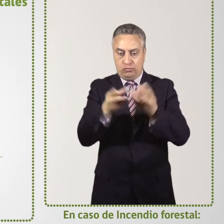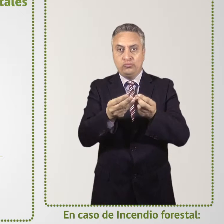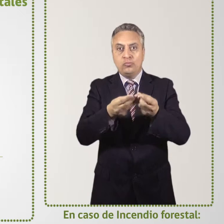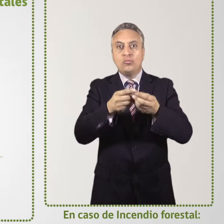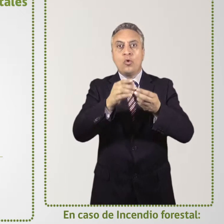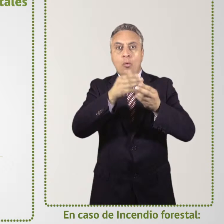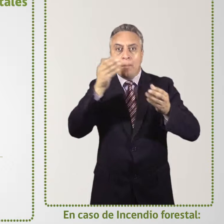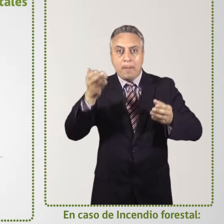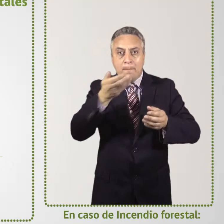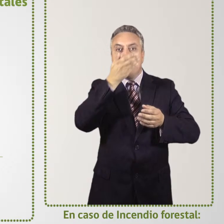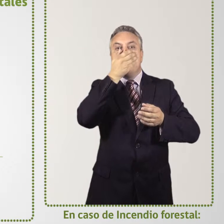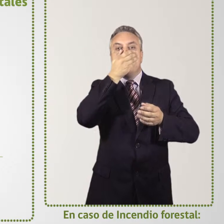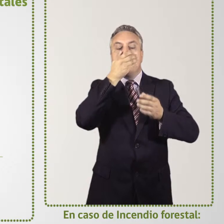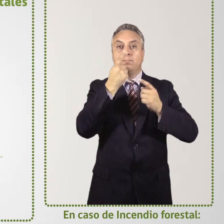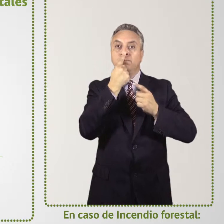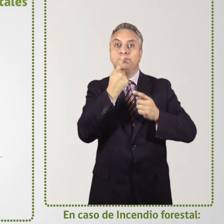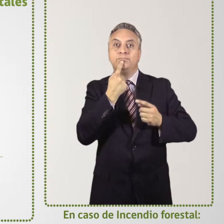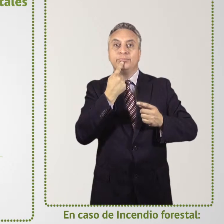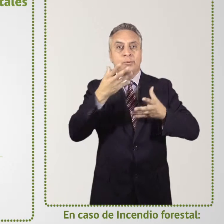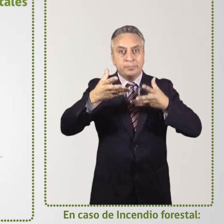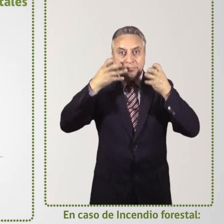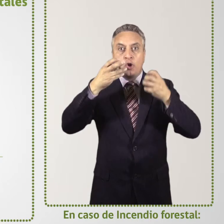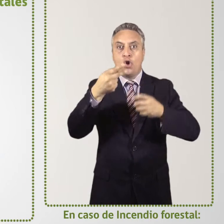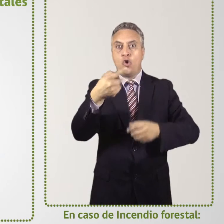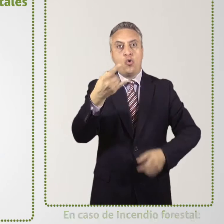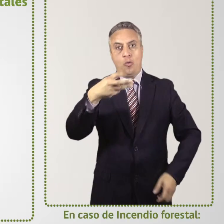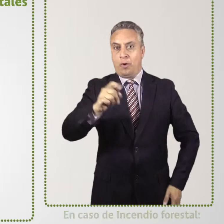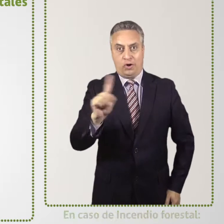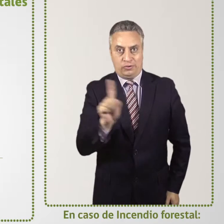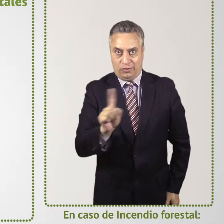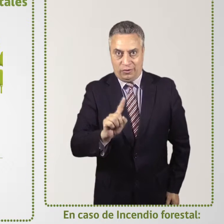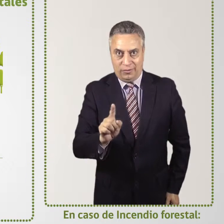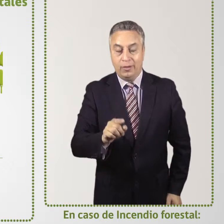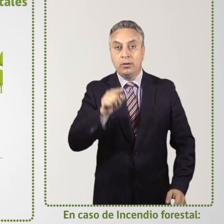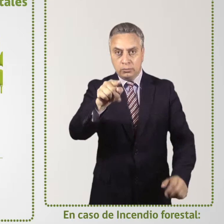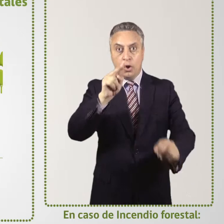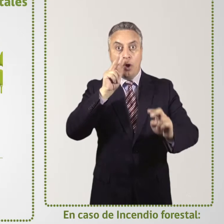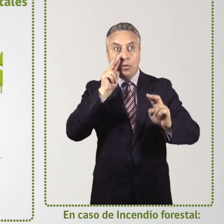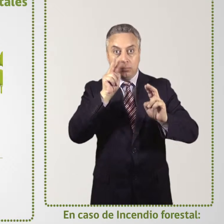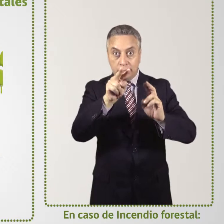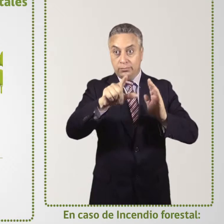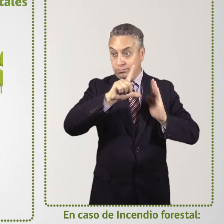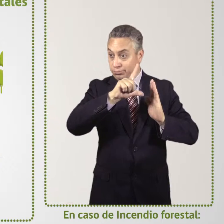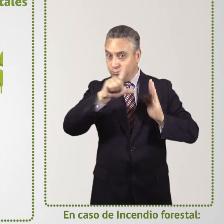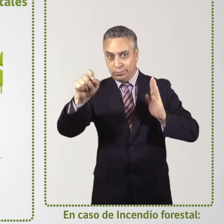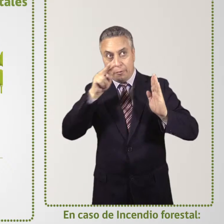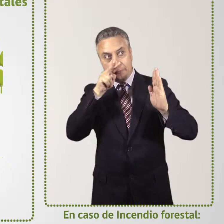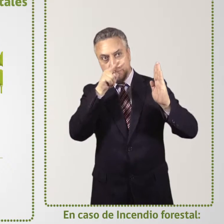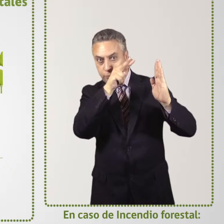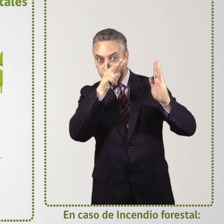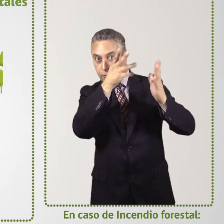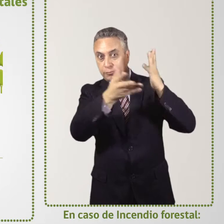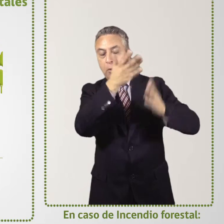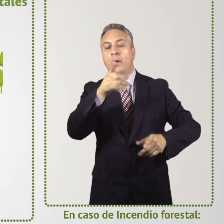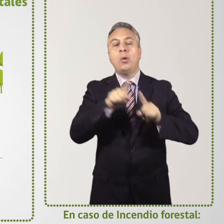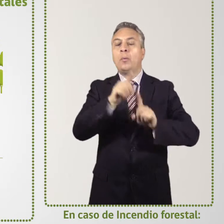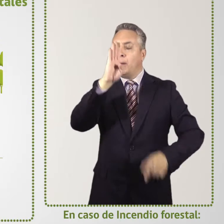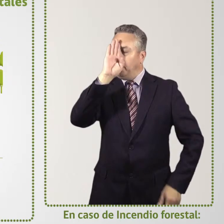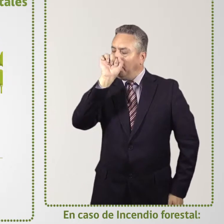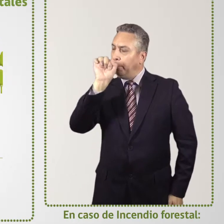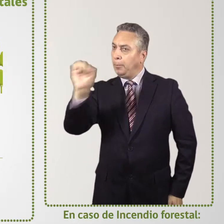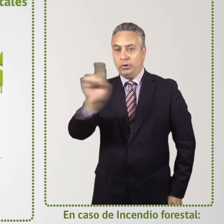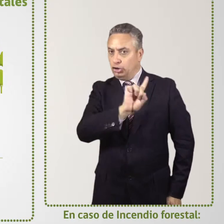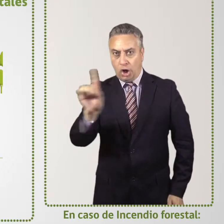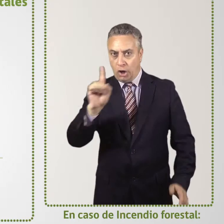procura cubrirte boca y nariz con un paño para no inhalar humo. Mientras evacúas, observa permanentemente el